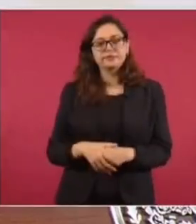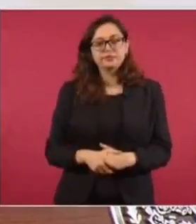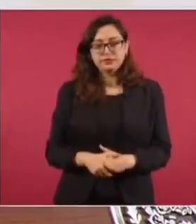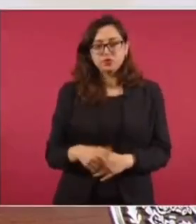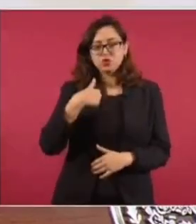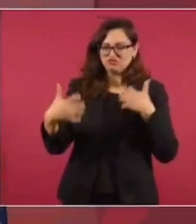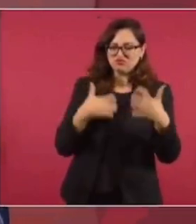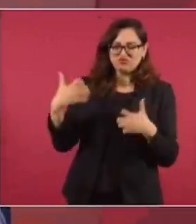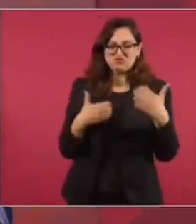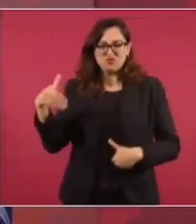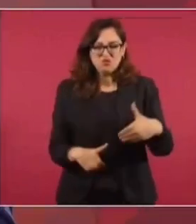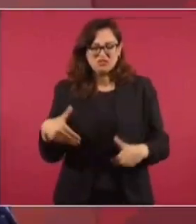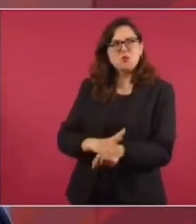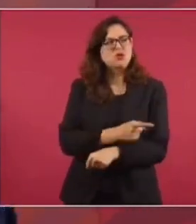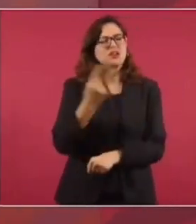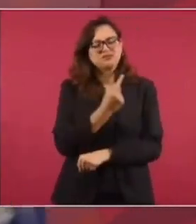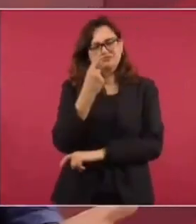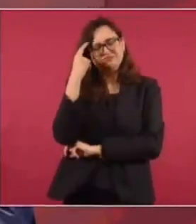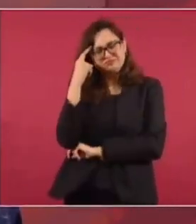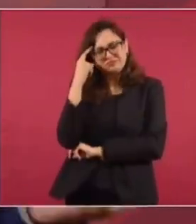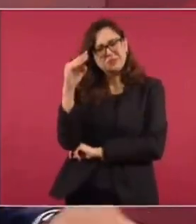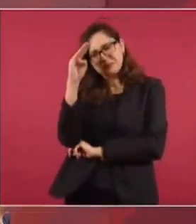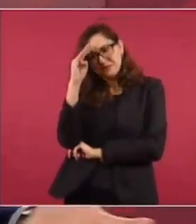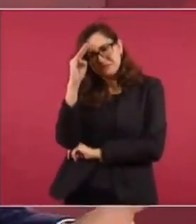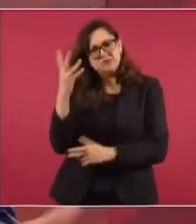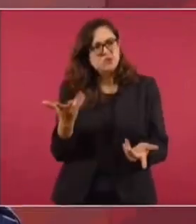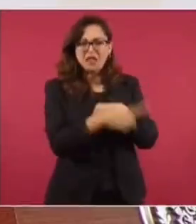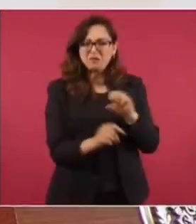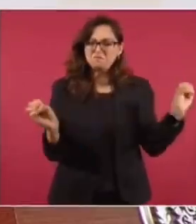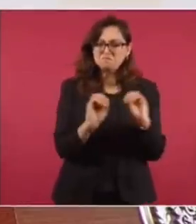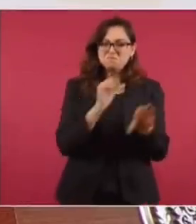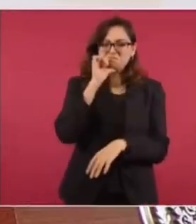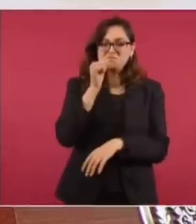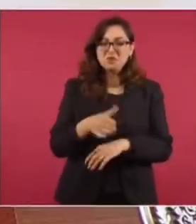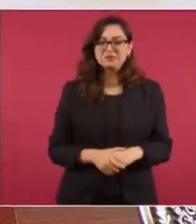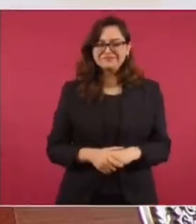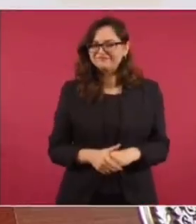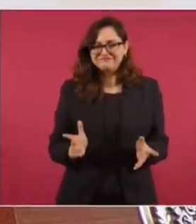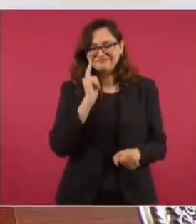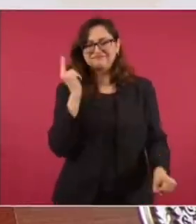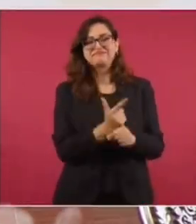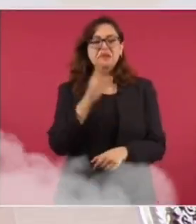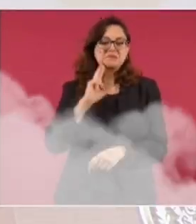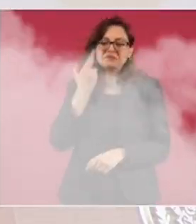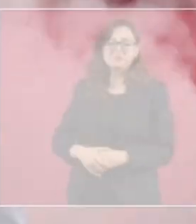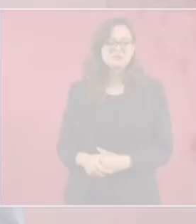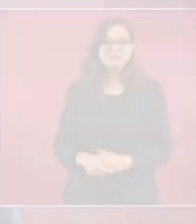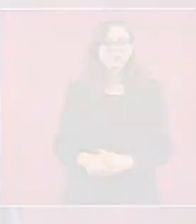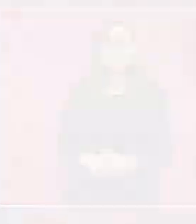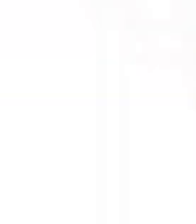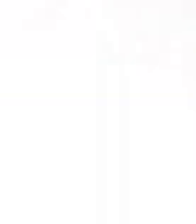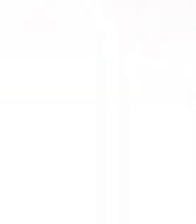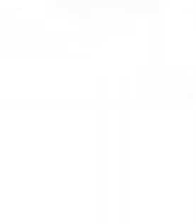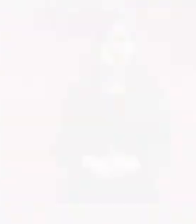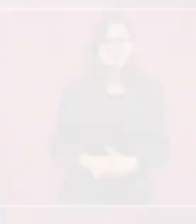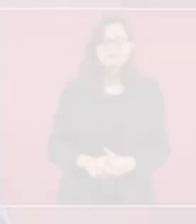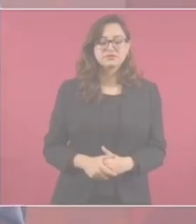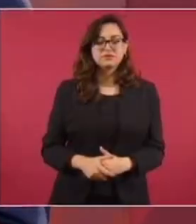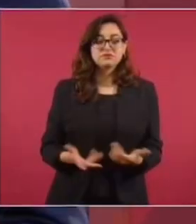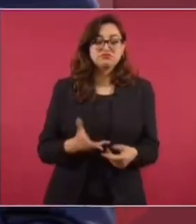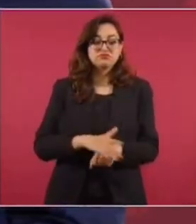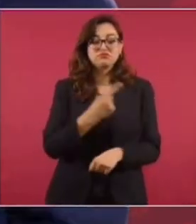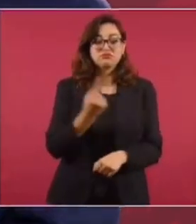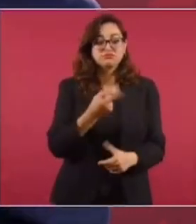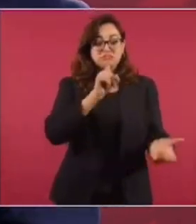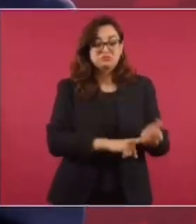coraje, de dónde viene ese odio, si no se les perjudica en nada, el racismo. Porque imagínense una formación